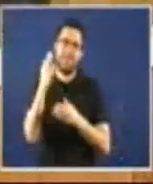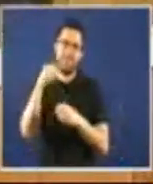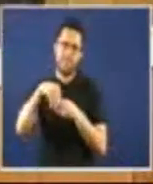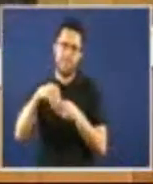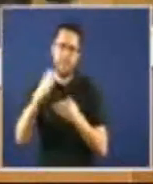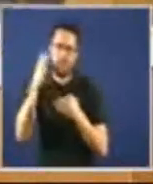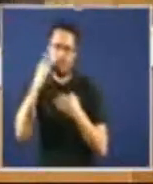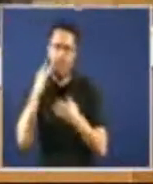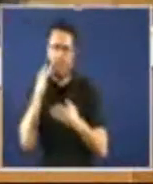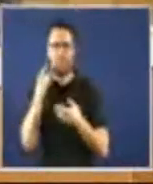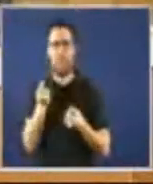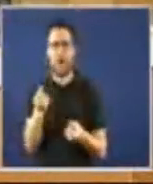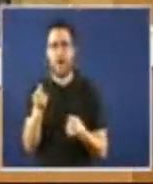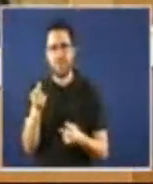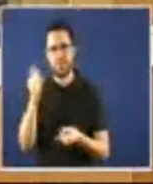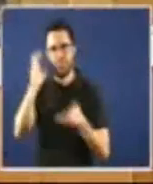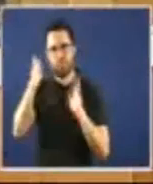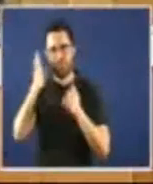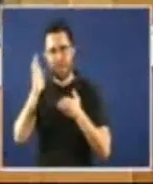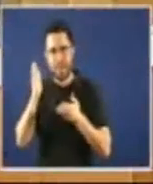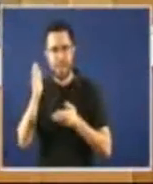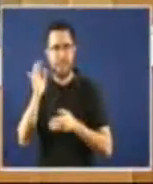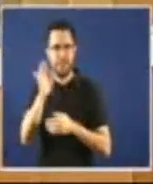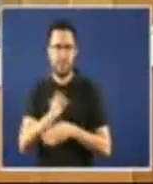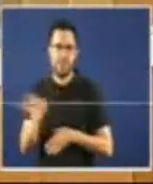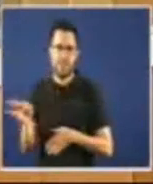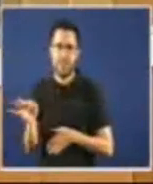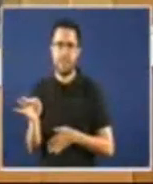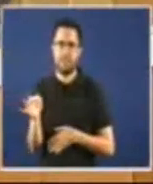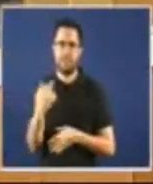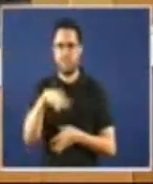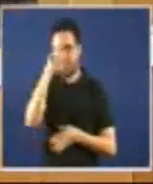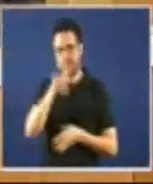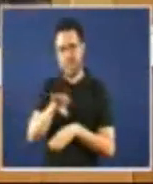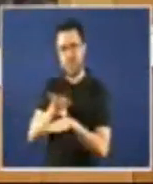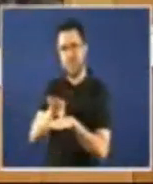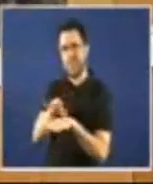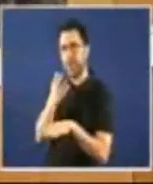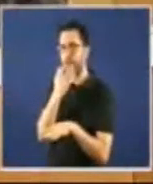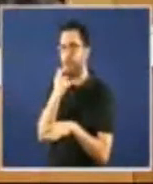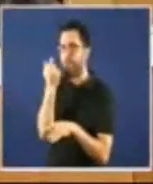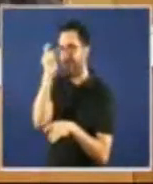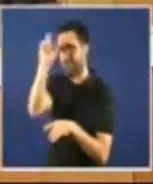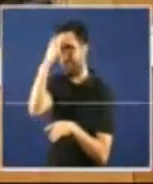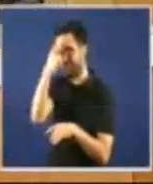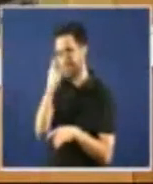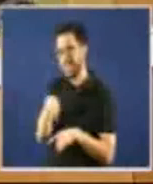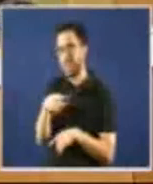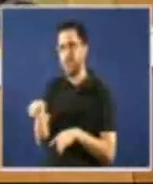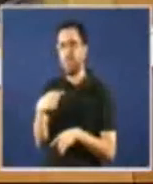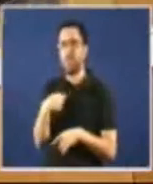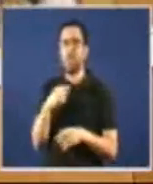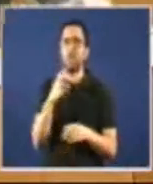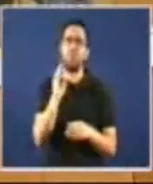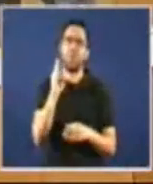porque claro o problema non é que non sei se o sabe a conselleira o endevedamento bruto ascenderá a 2